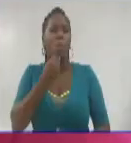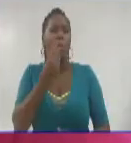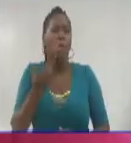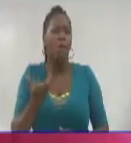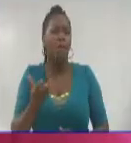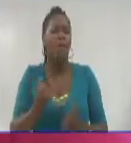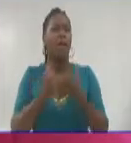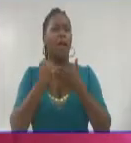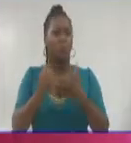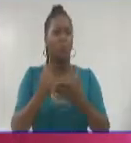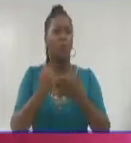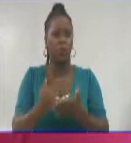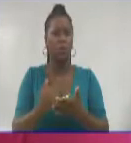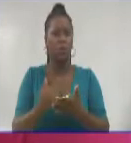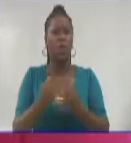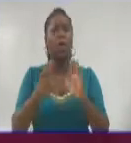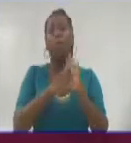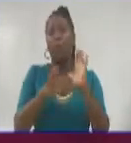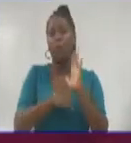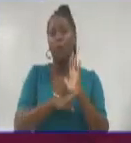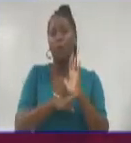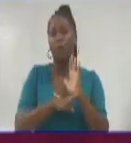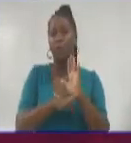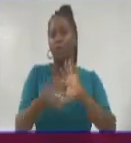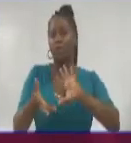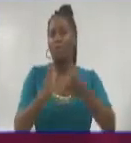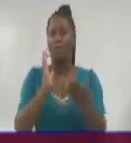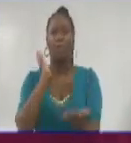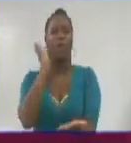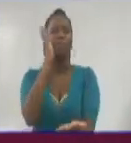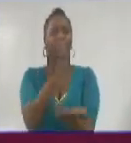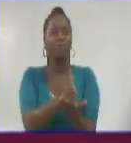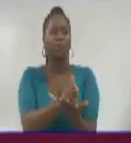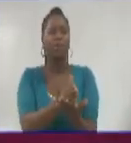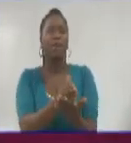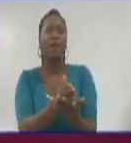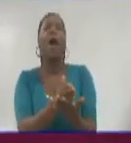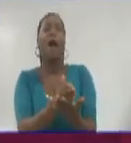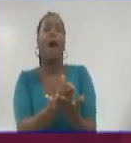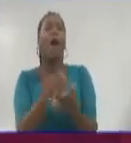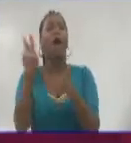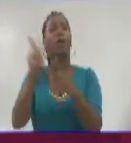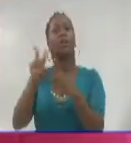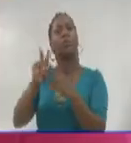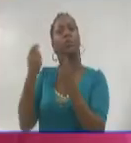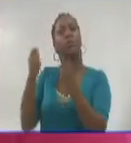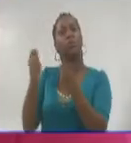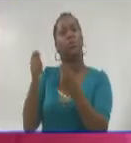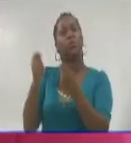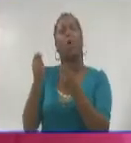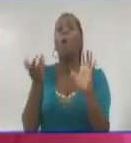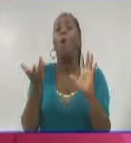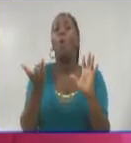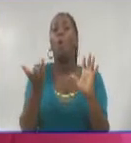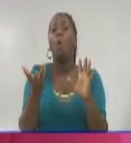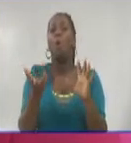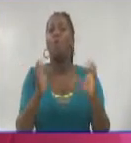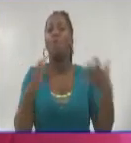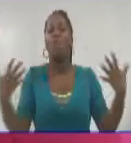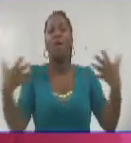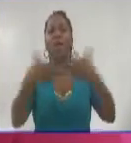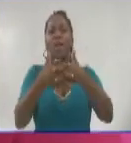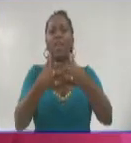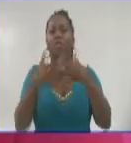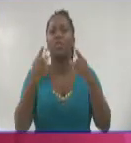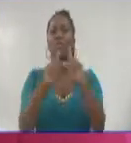contribuir con una programación de forma directa al telecentro provincial o contribuir a las cadenas nacionales de